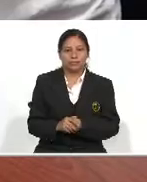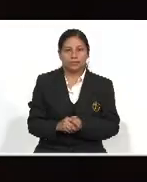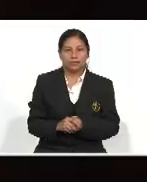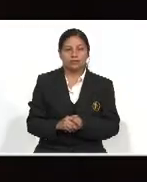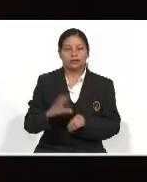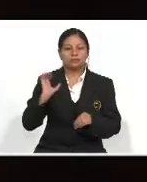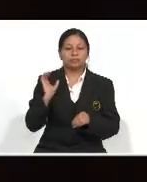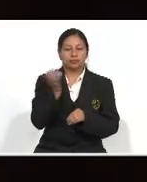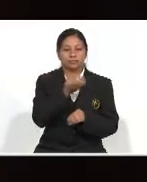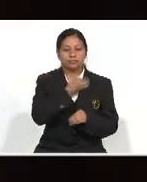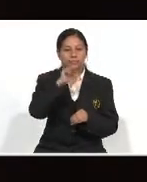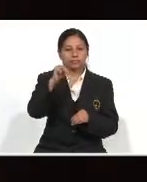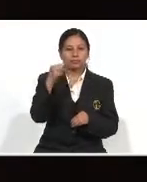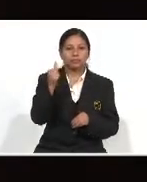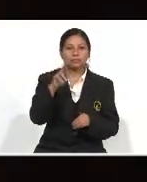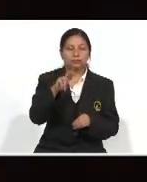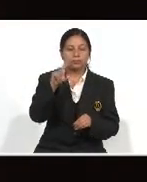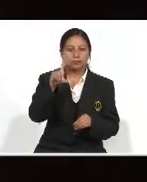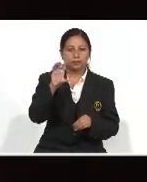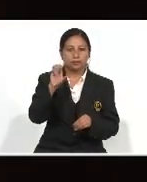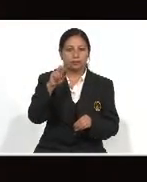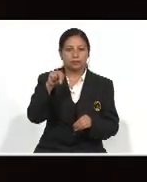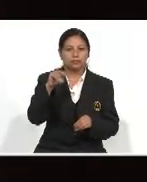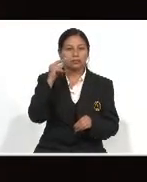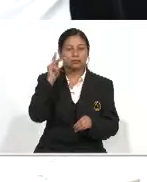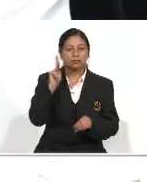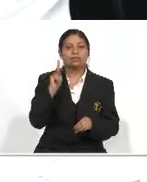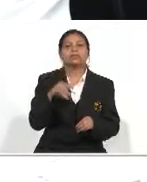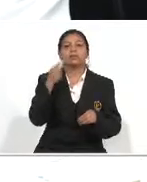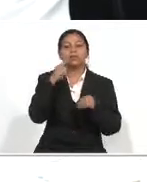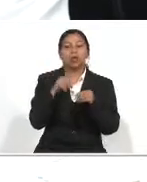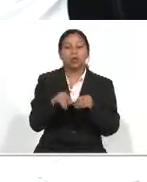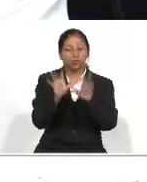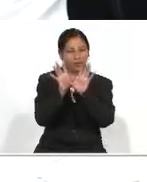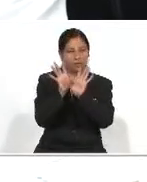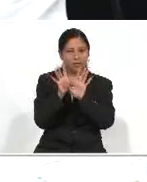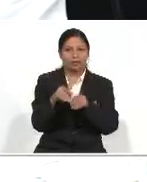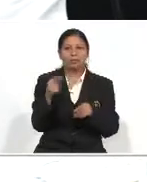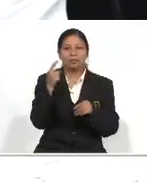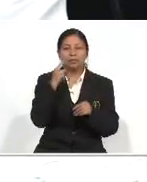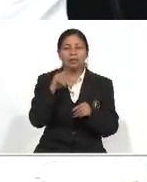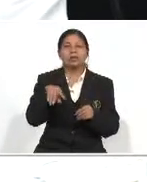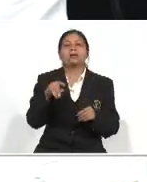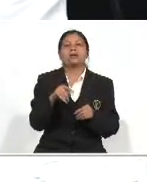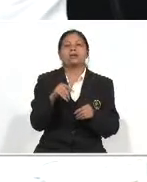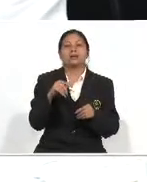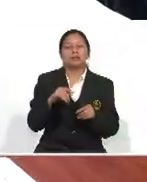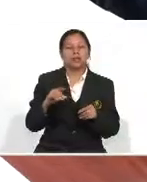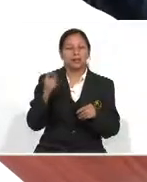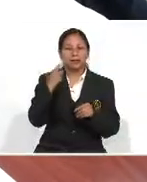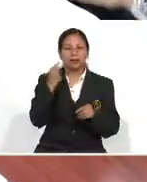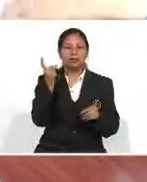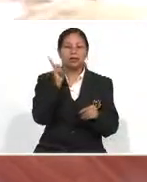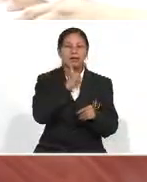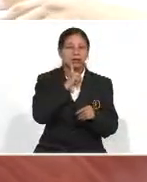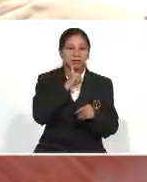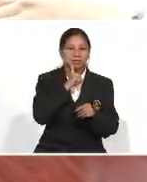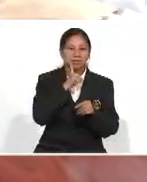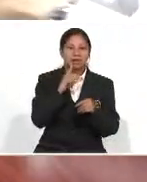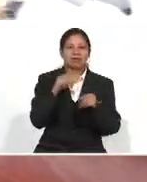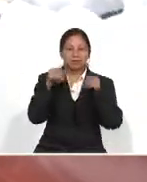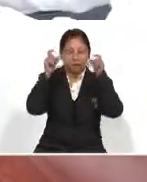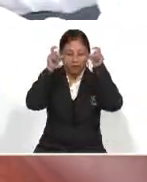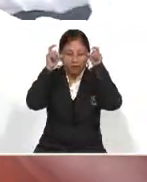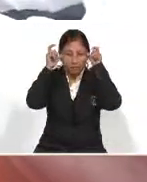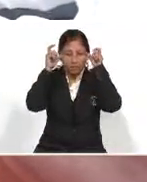La congresista Marlene Matías Del bloque Unidad Nacional de la Esperanza UNE Se reunió con Kevin Ben-Kai O Gerente de proyectos de bambú De la embajada de